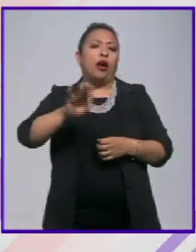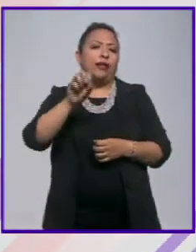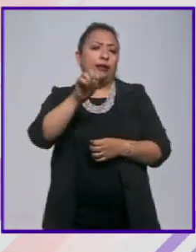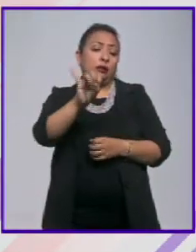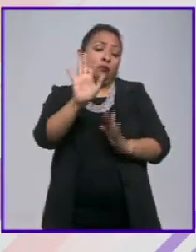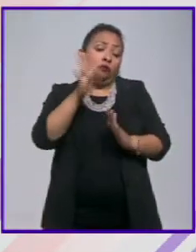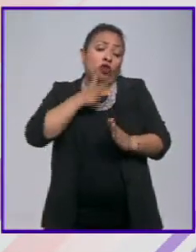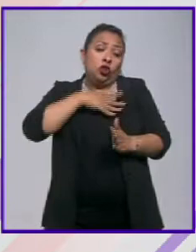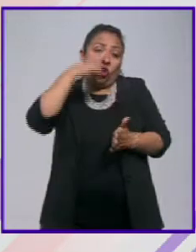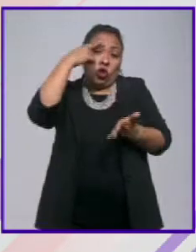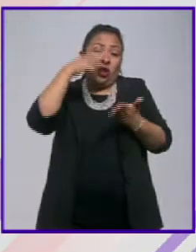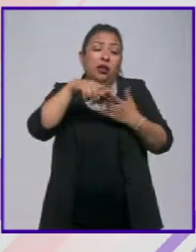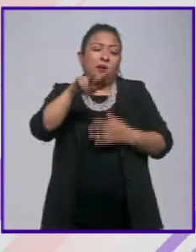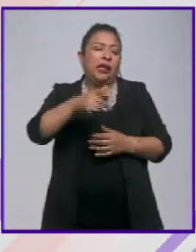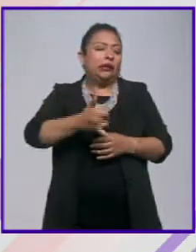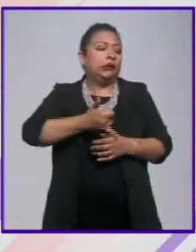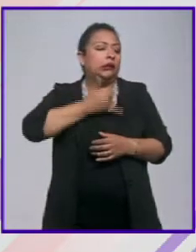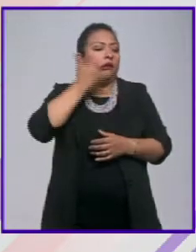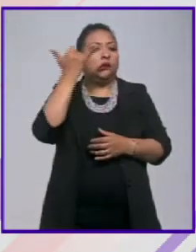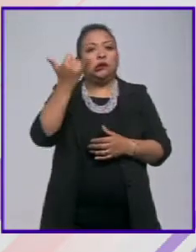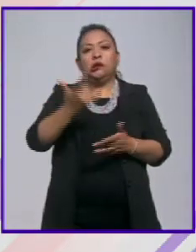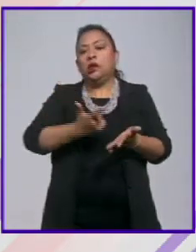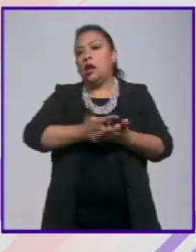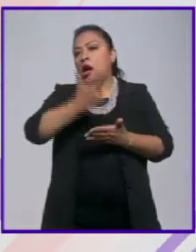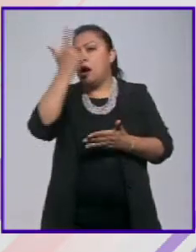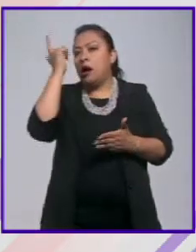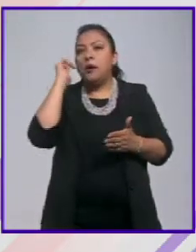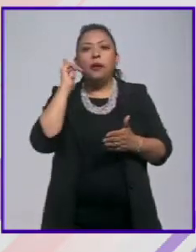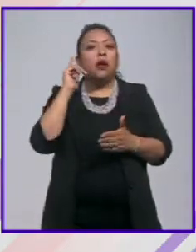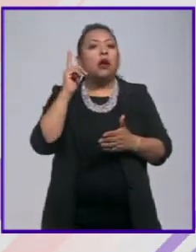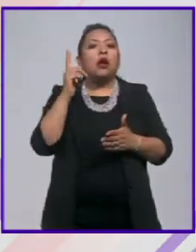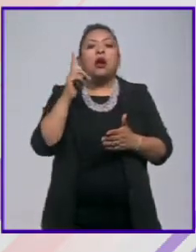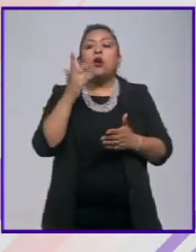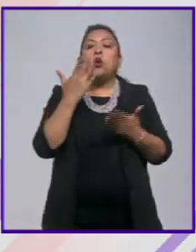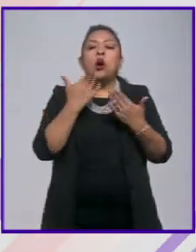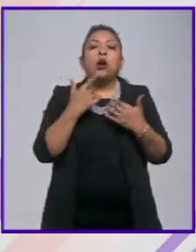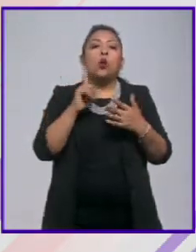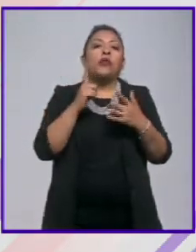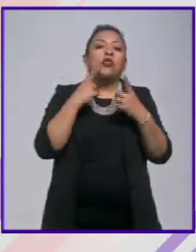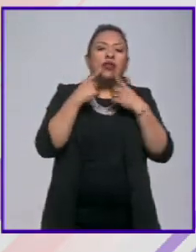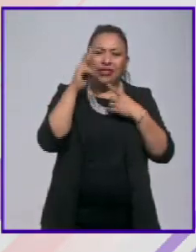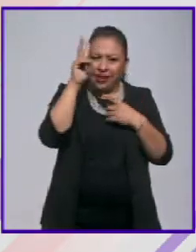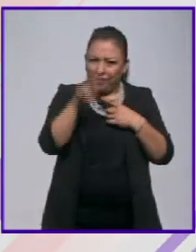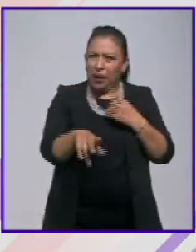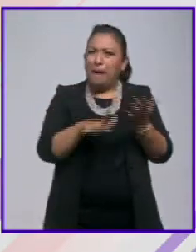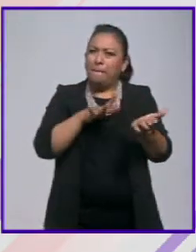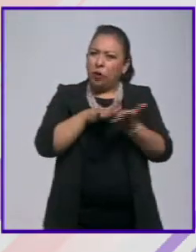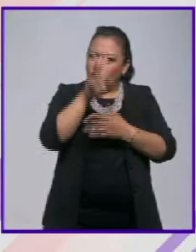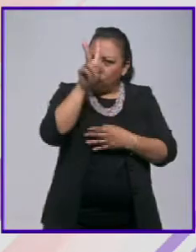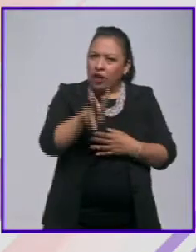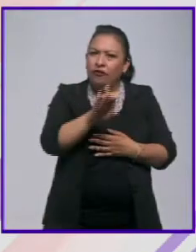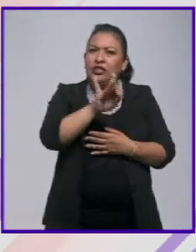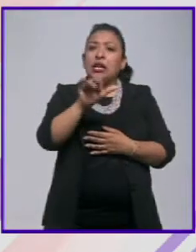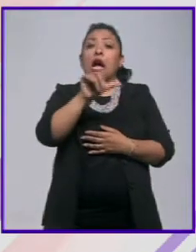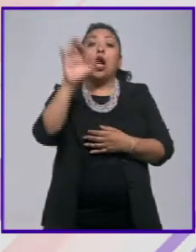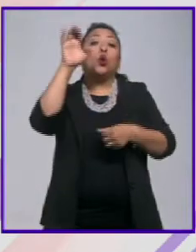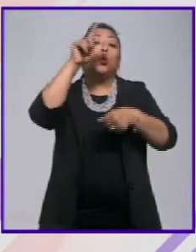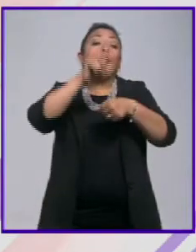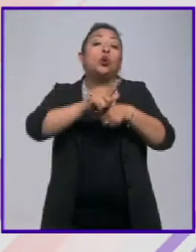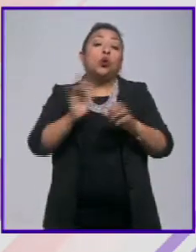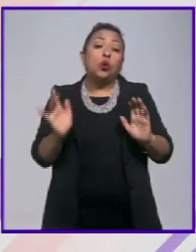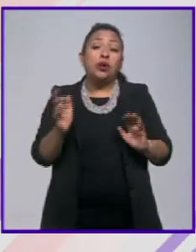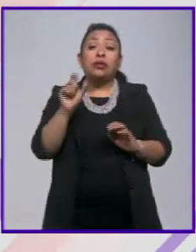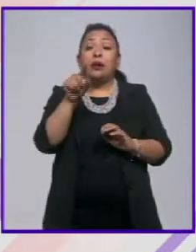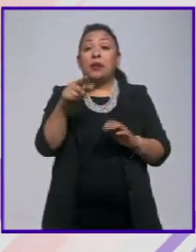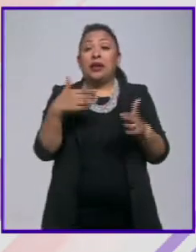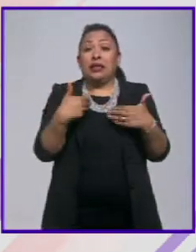yo creo que es un grave error no ir a la discusión sobre verdaderos estímulos fiscales para la cultura y que